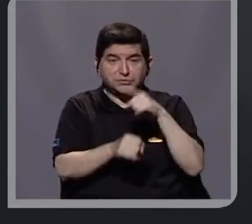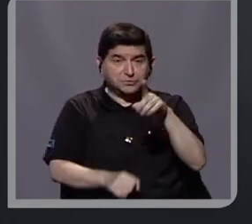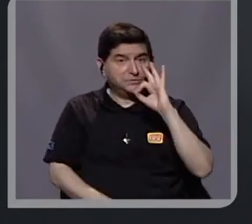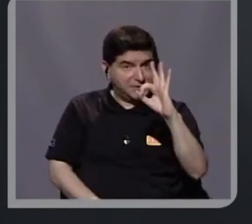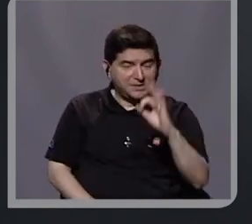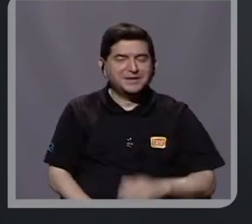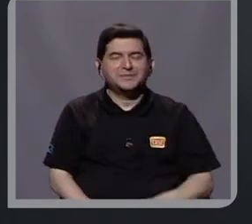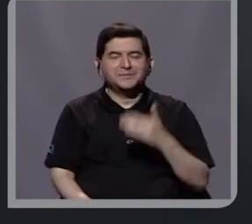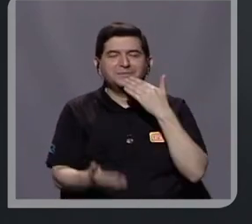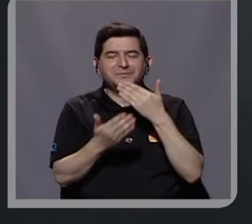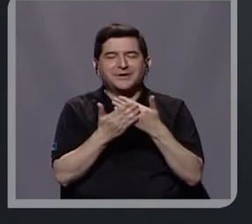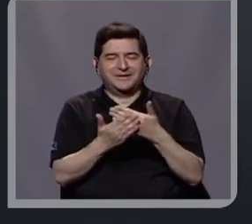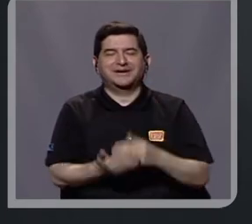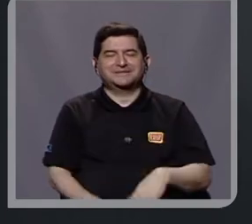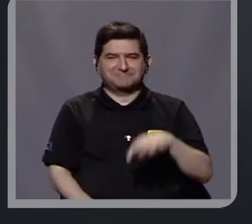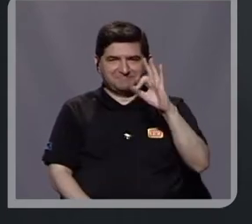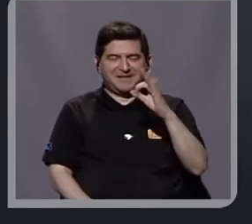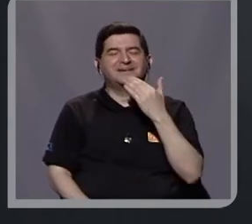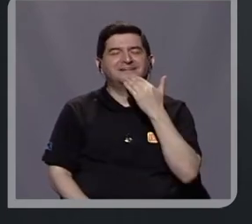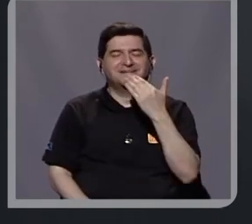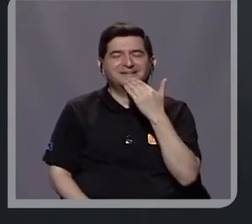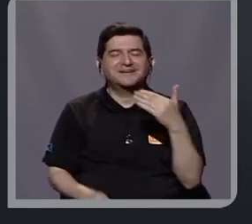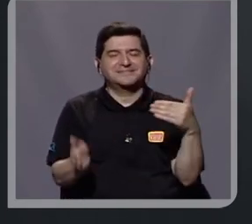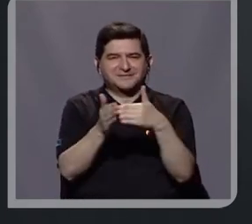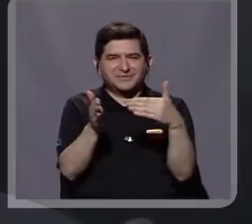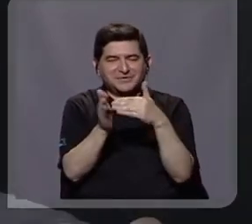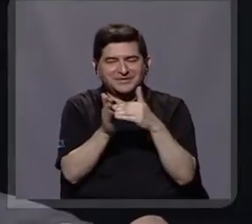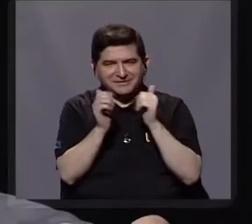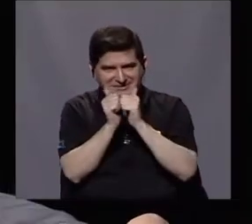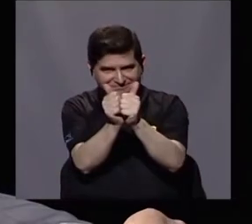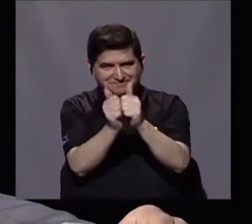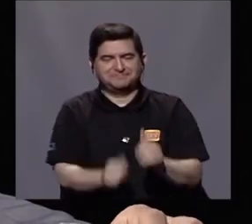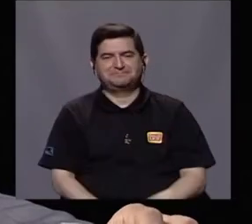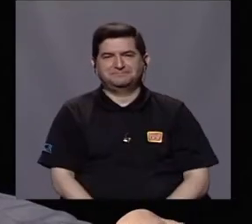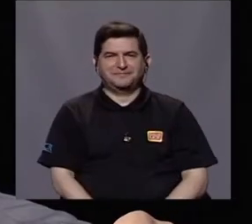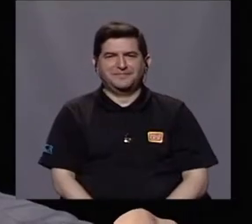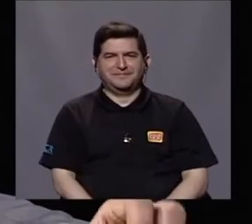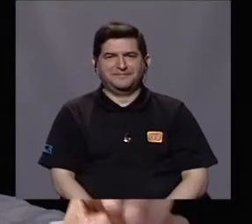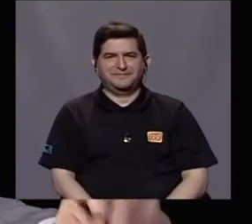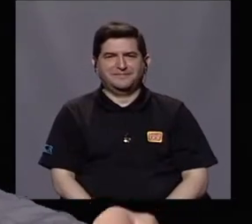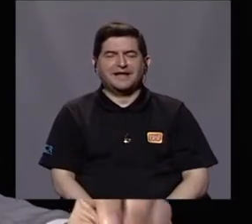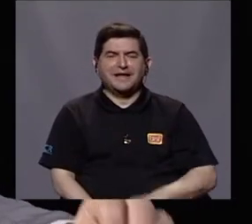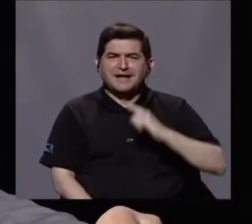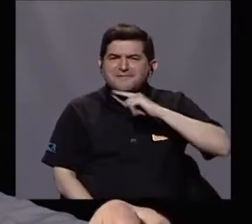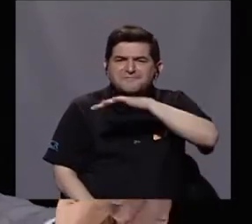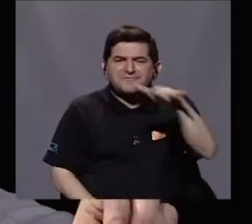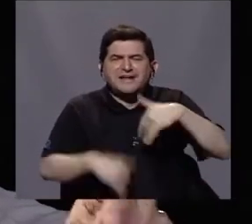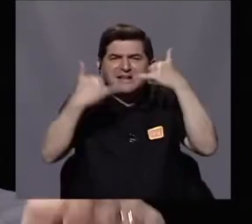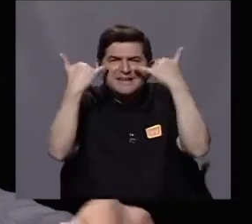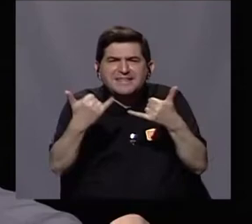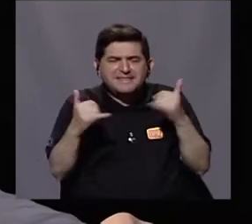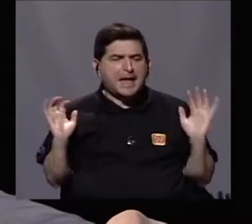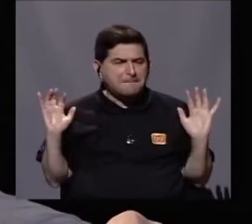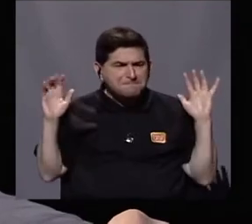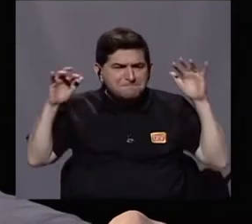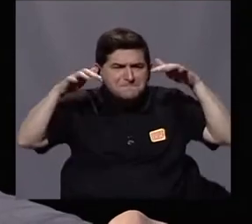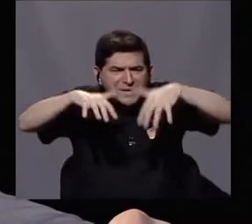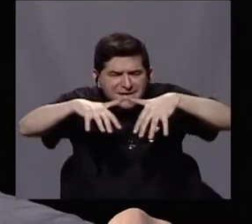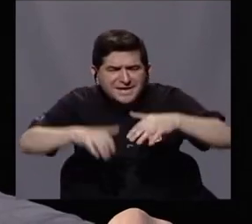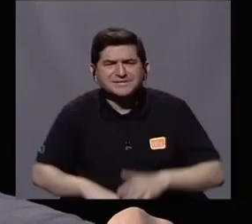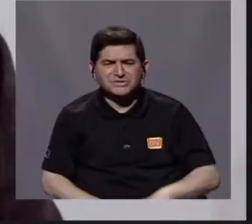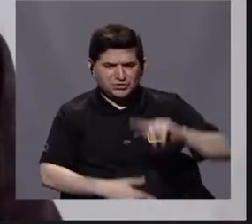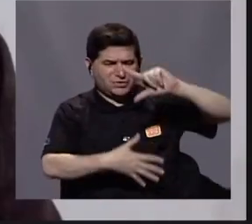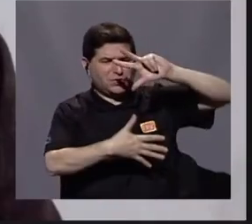Hola, buenas tardes, es un placer estar con ustedes otra vez. Don Alex, ¿cuál es la realidad actual de la migración en América Latina?